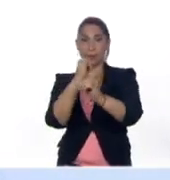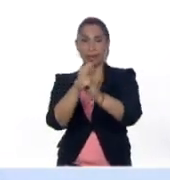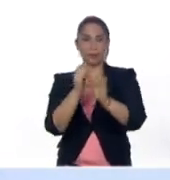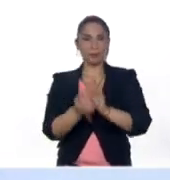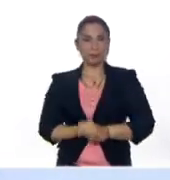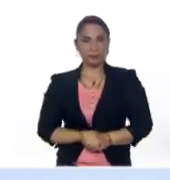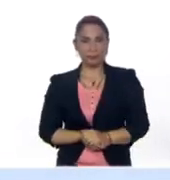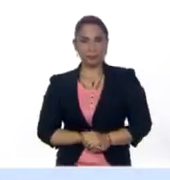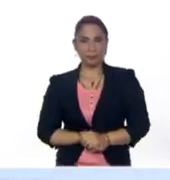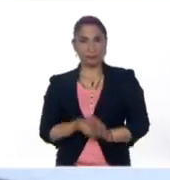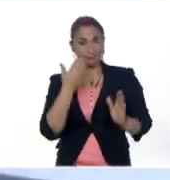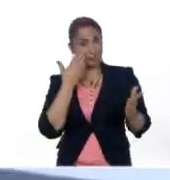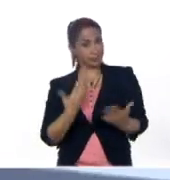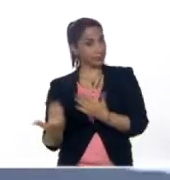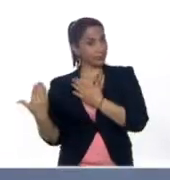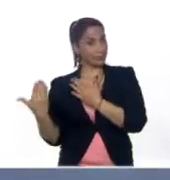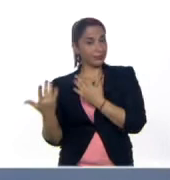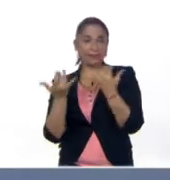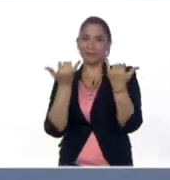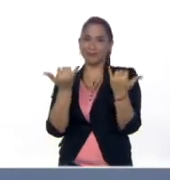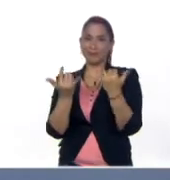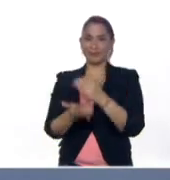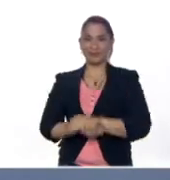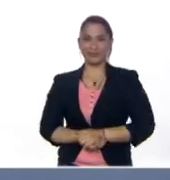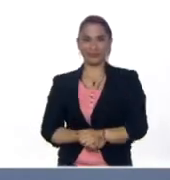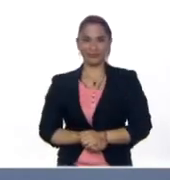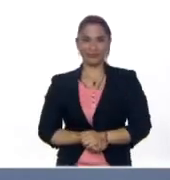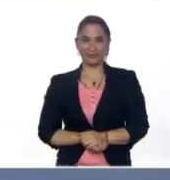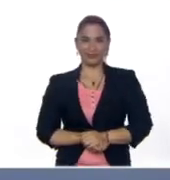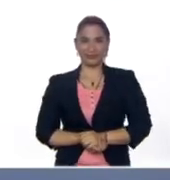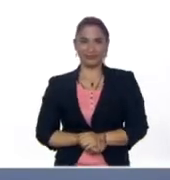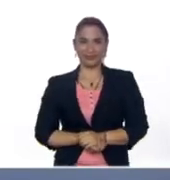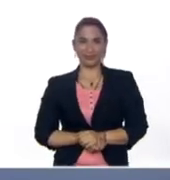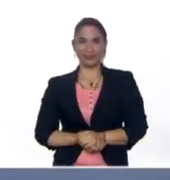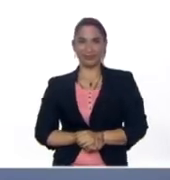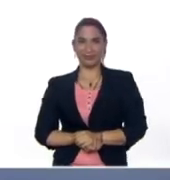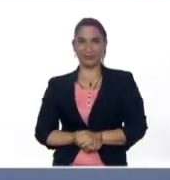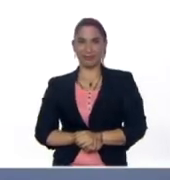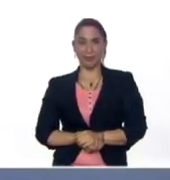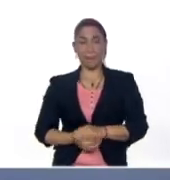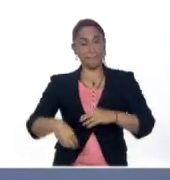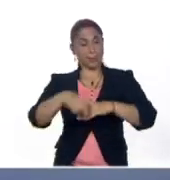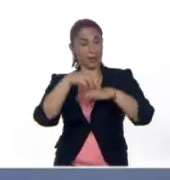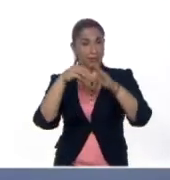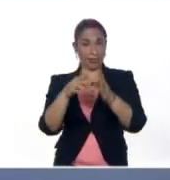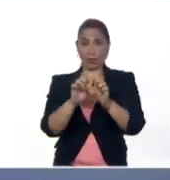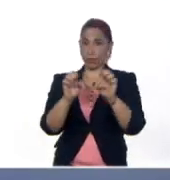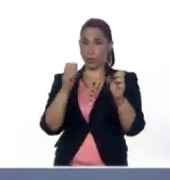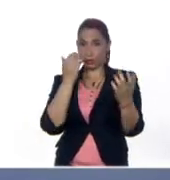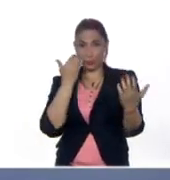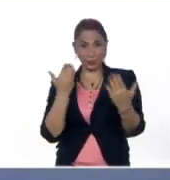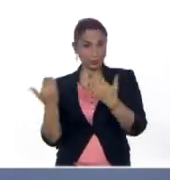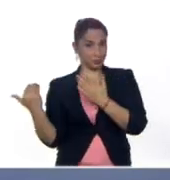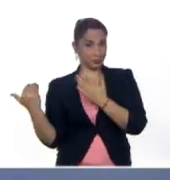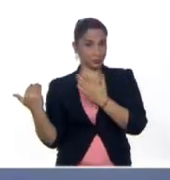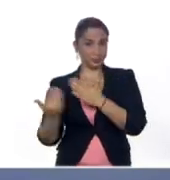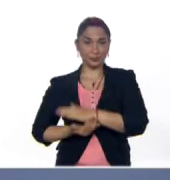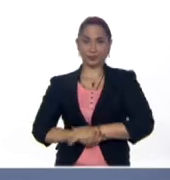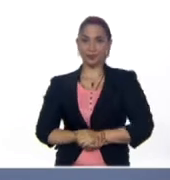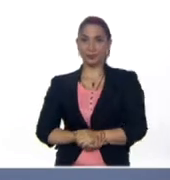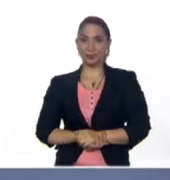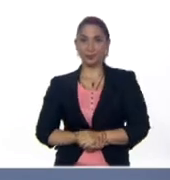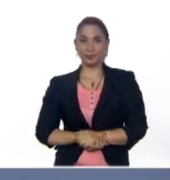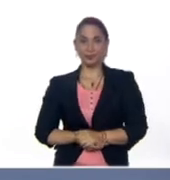.0 que aparecen de inmediato en nuestra pantalla? Se trata de me.gov.be, enlace